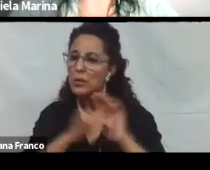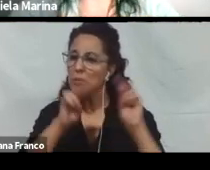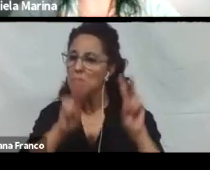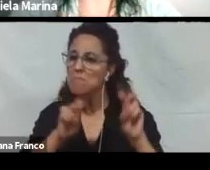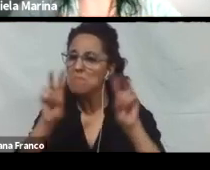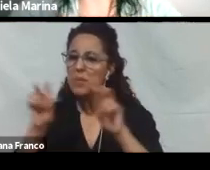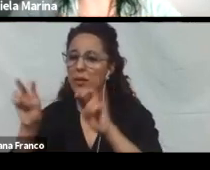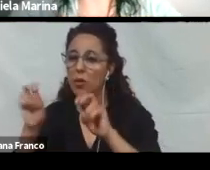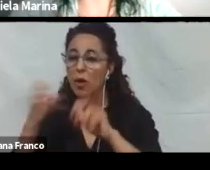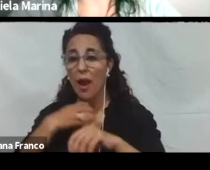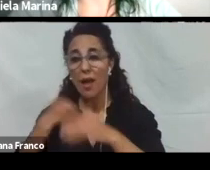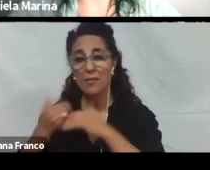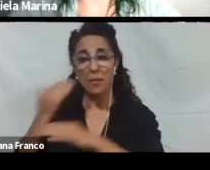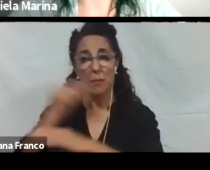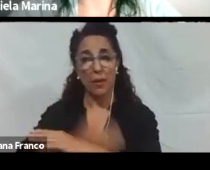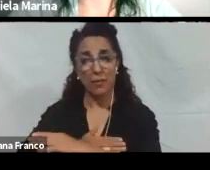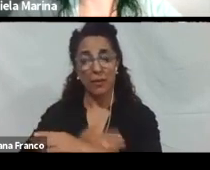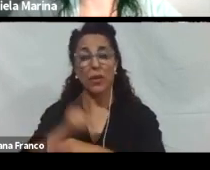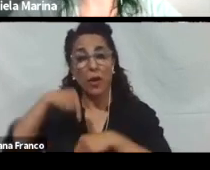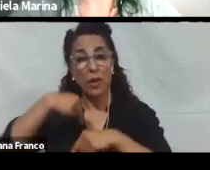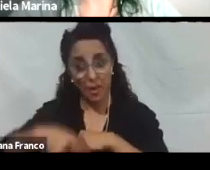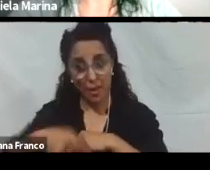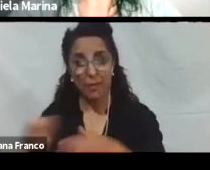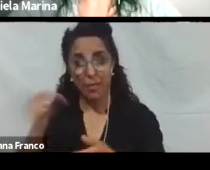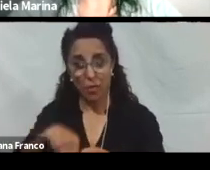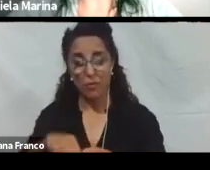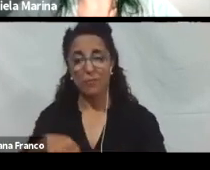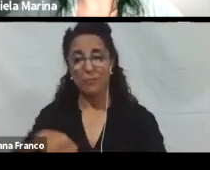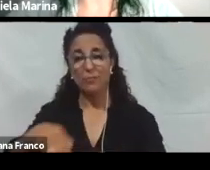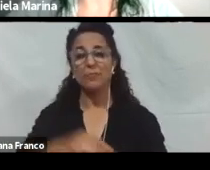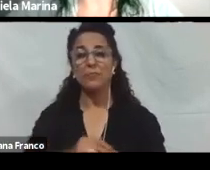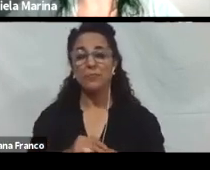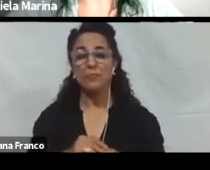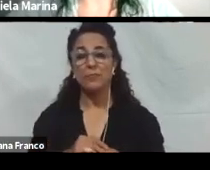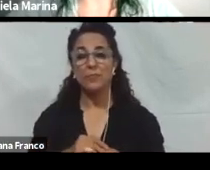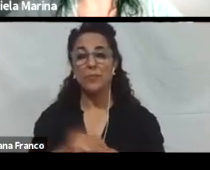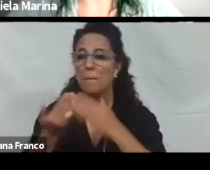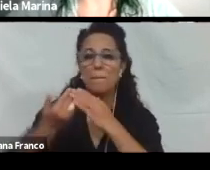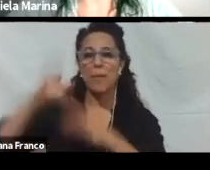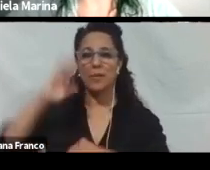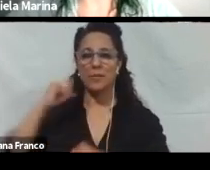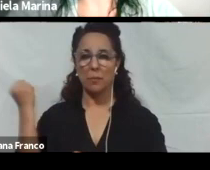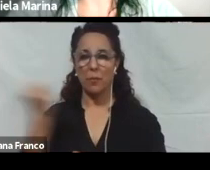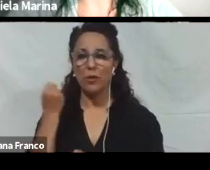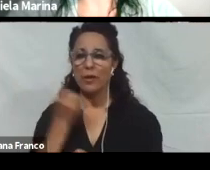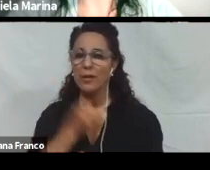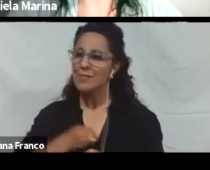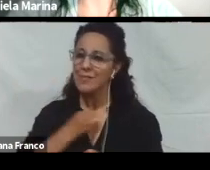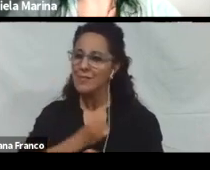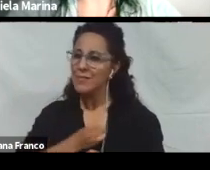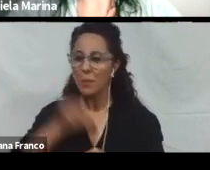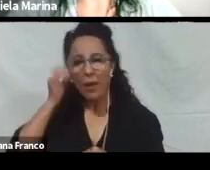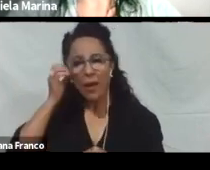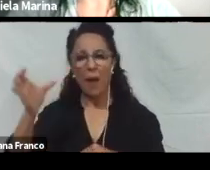La clase pasada. Y esta clase. Lo más importante de todo. Tenemos que sensibilizar. capacitar.